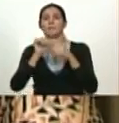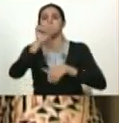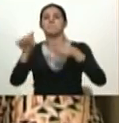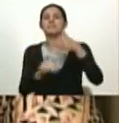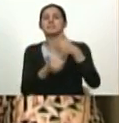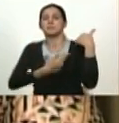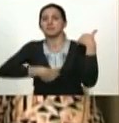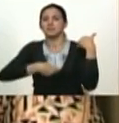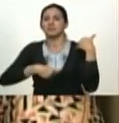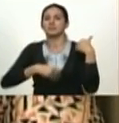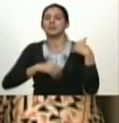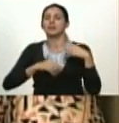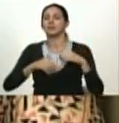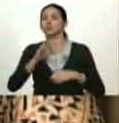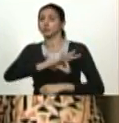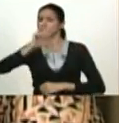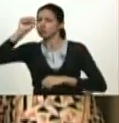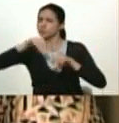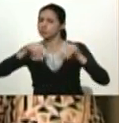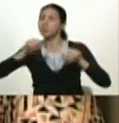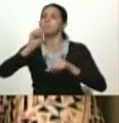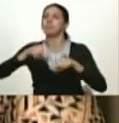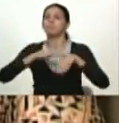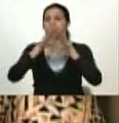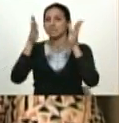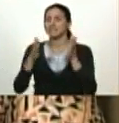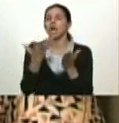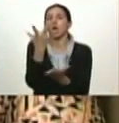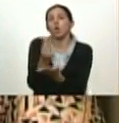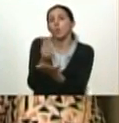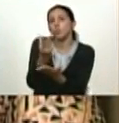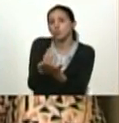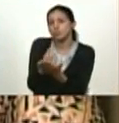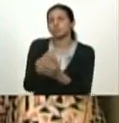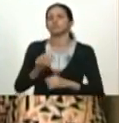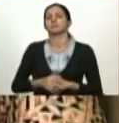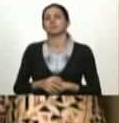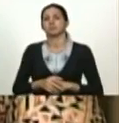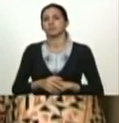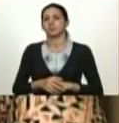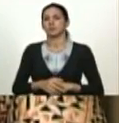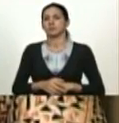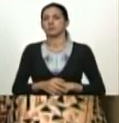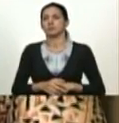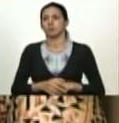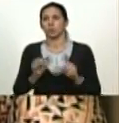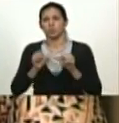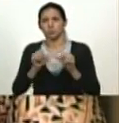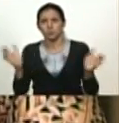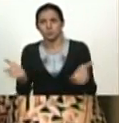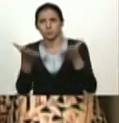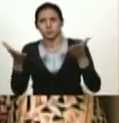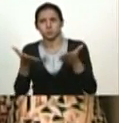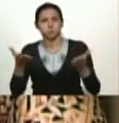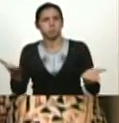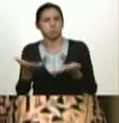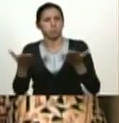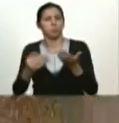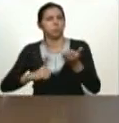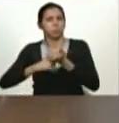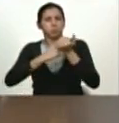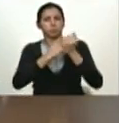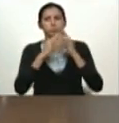y ministra de comunas para que le siga dando empuje a todo Isis